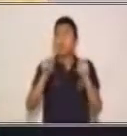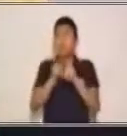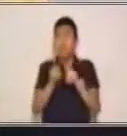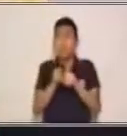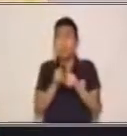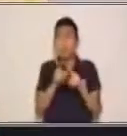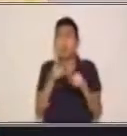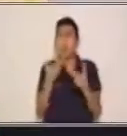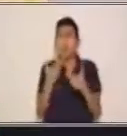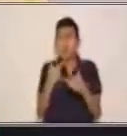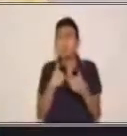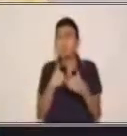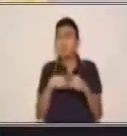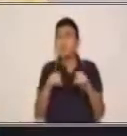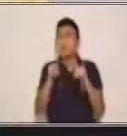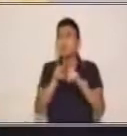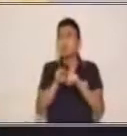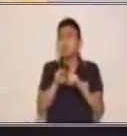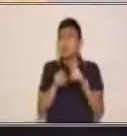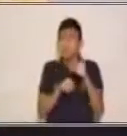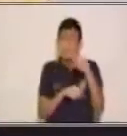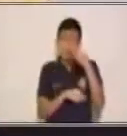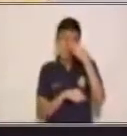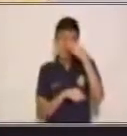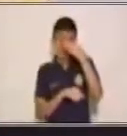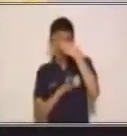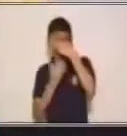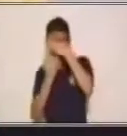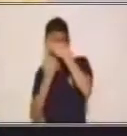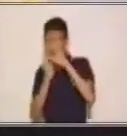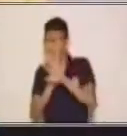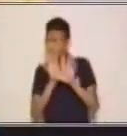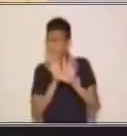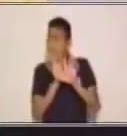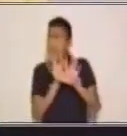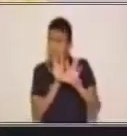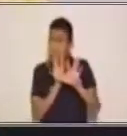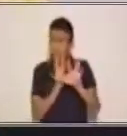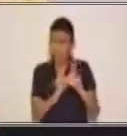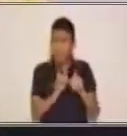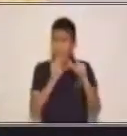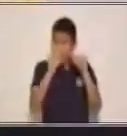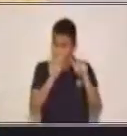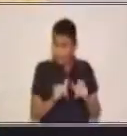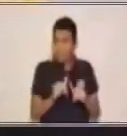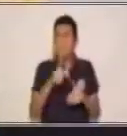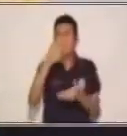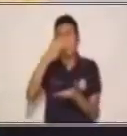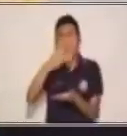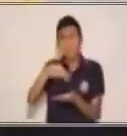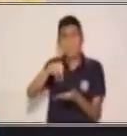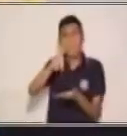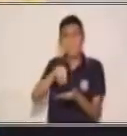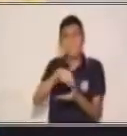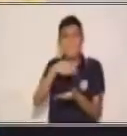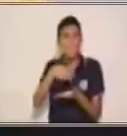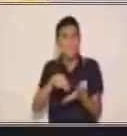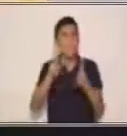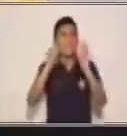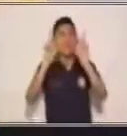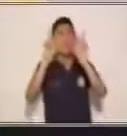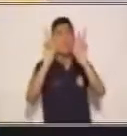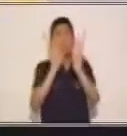boquita. Y la naricita. Este es el baile de las